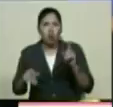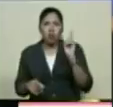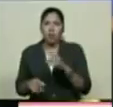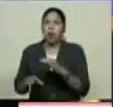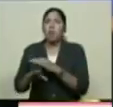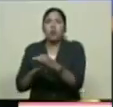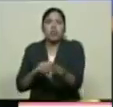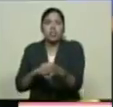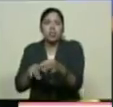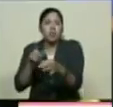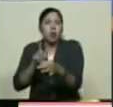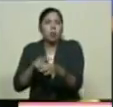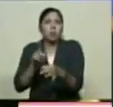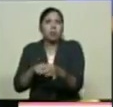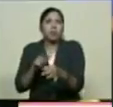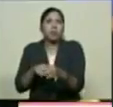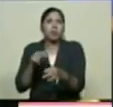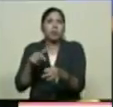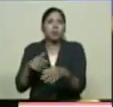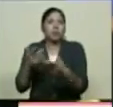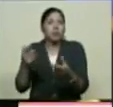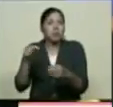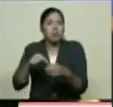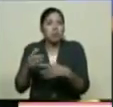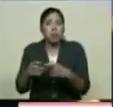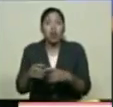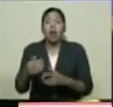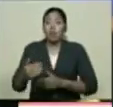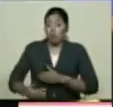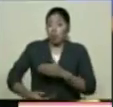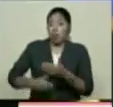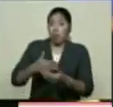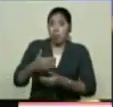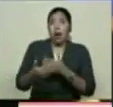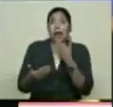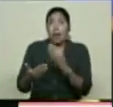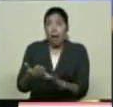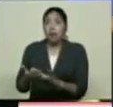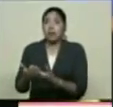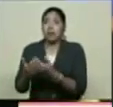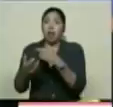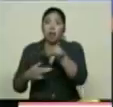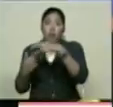municipio, bueno, que ha salido adelante gracias al proceso revolucionario